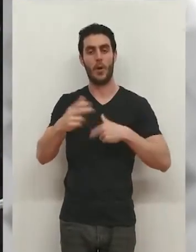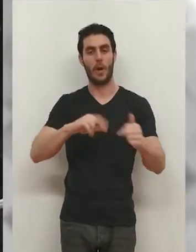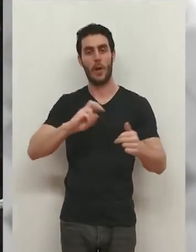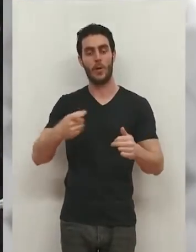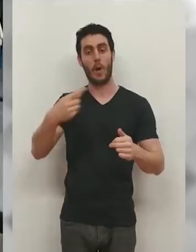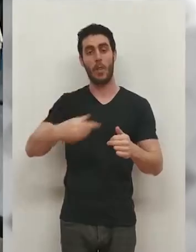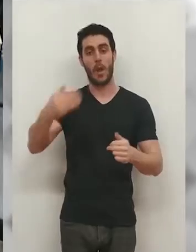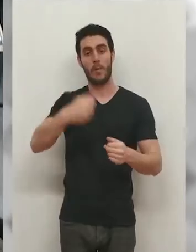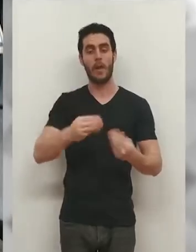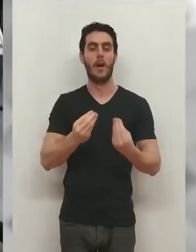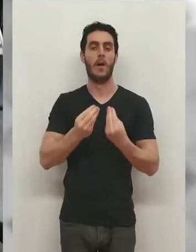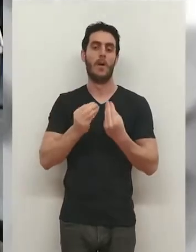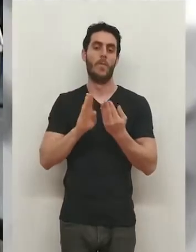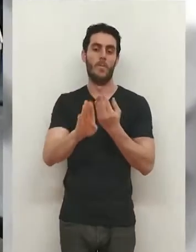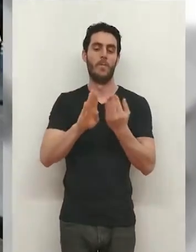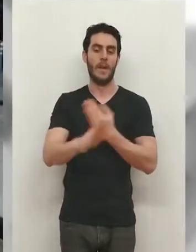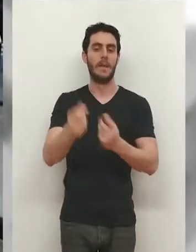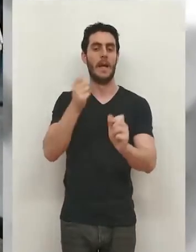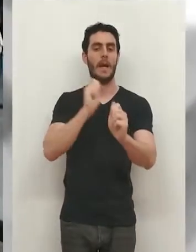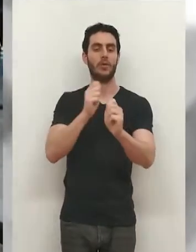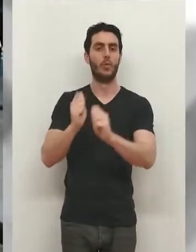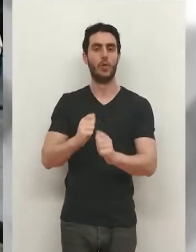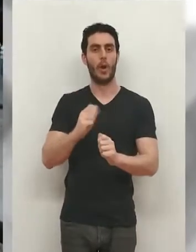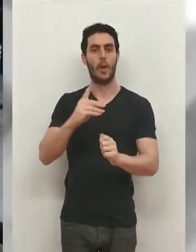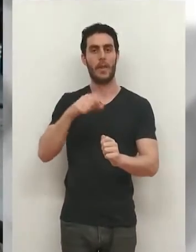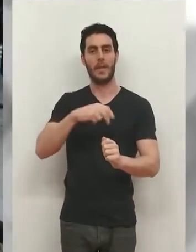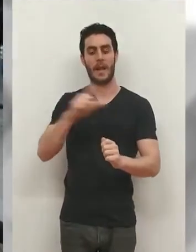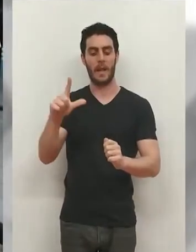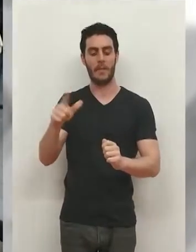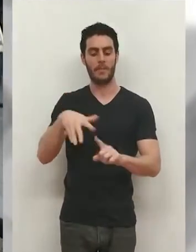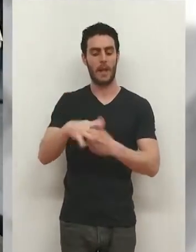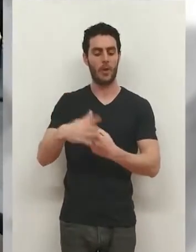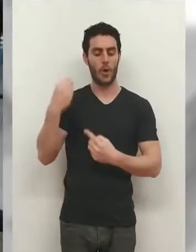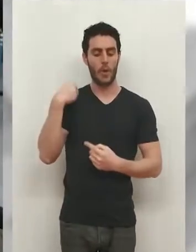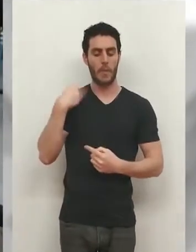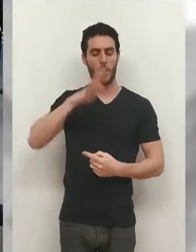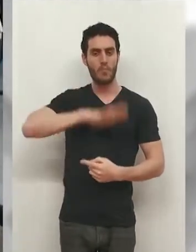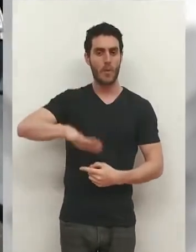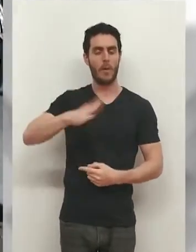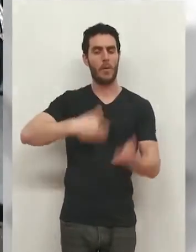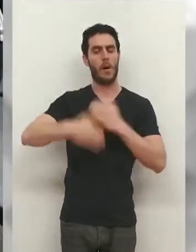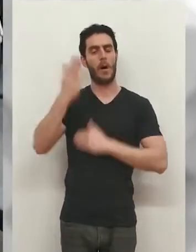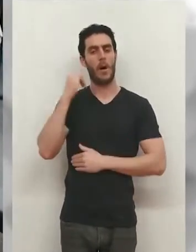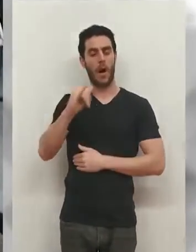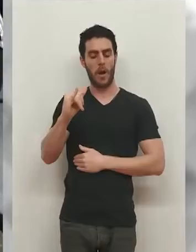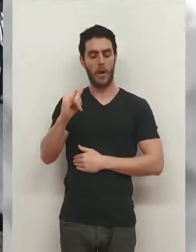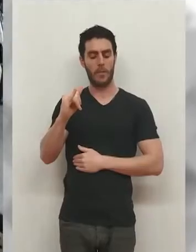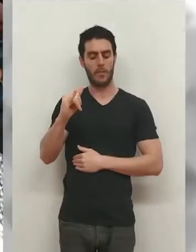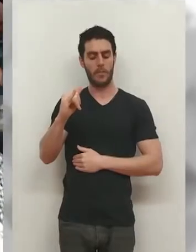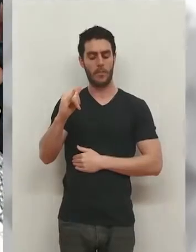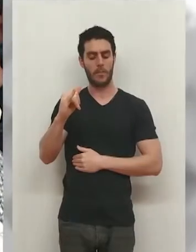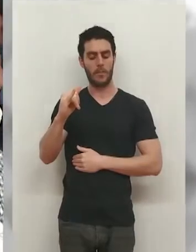caso en Gonzalo de Berceo, frente al escultor Daniel. En este entorno, como vemos, donde había un